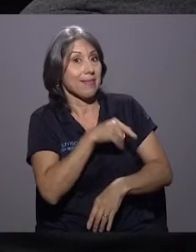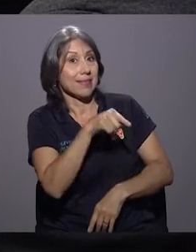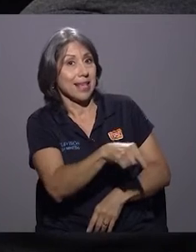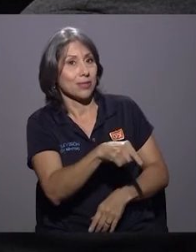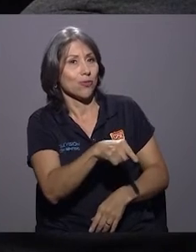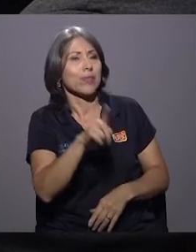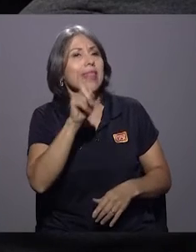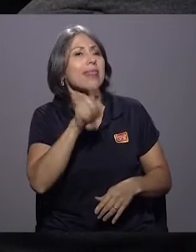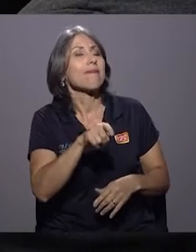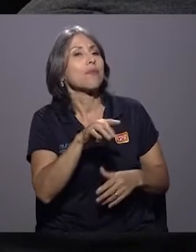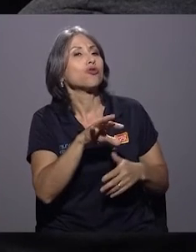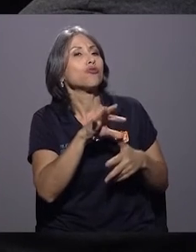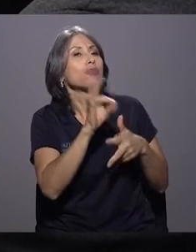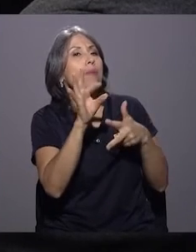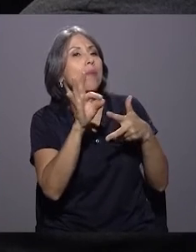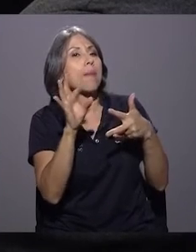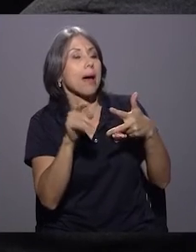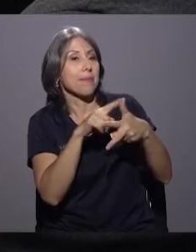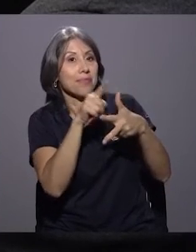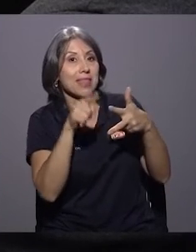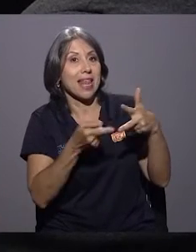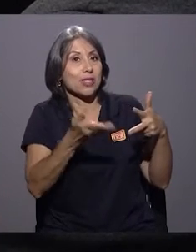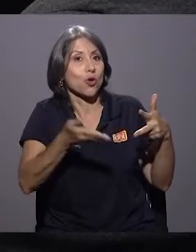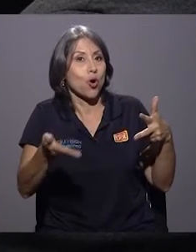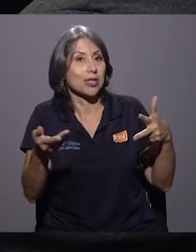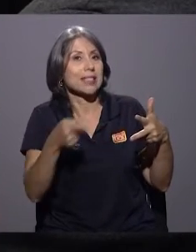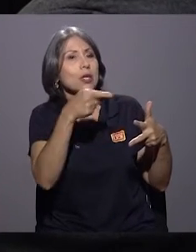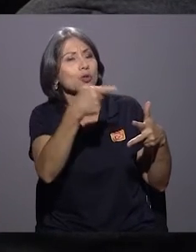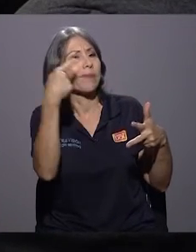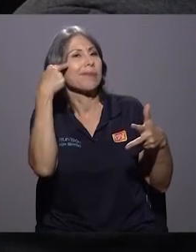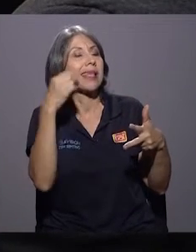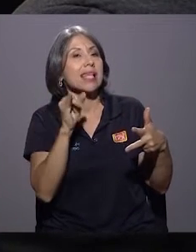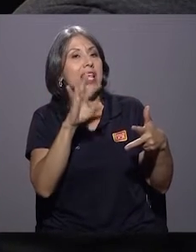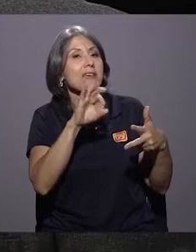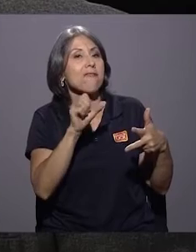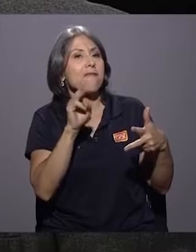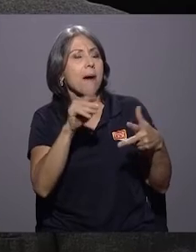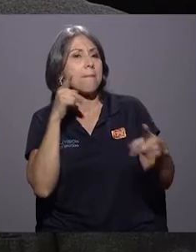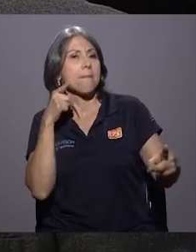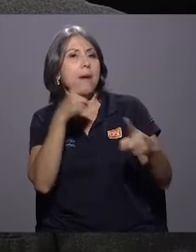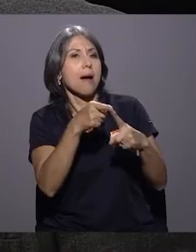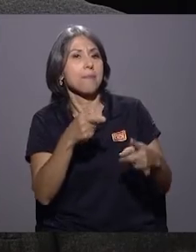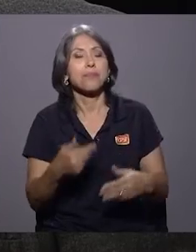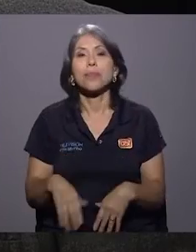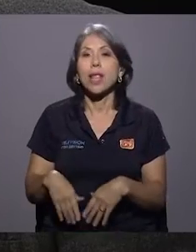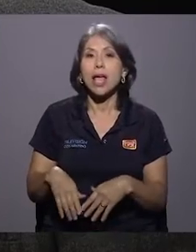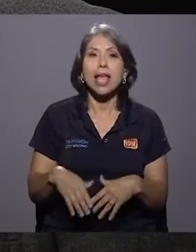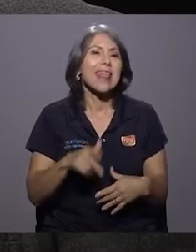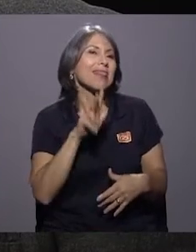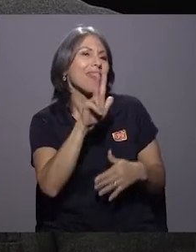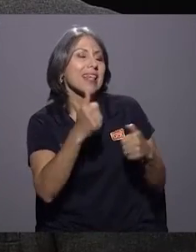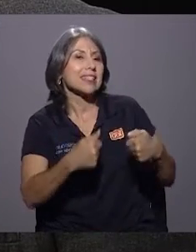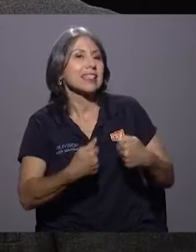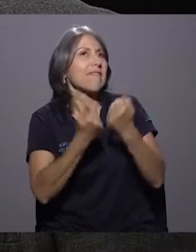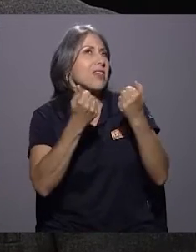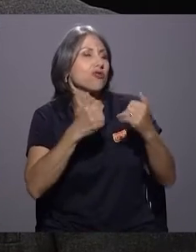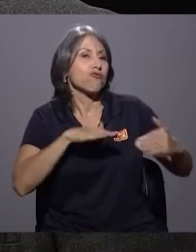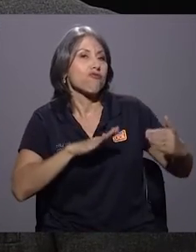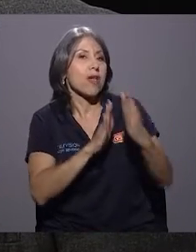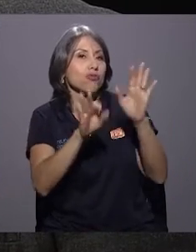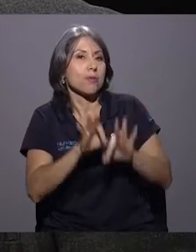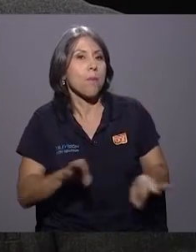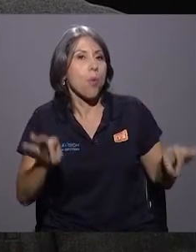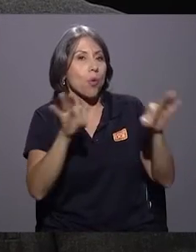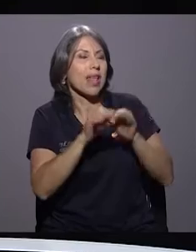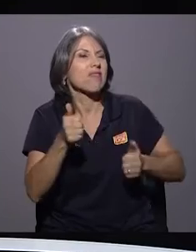tres cosas que usted me diga que son hoja de ruta del Instituto de Fomento y Asesoría Municipal. Tres desafíos, tres retos importantes que